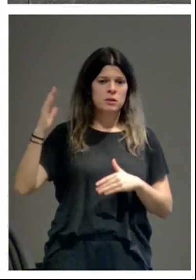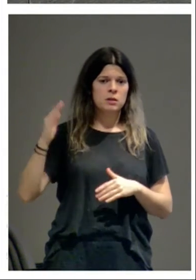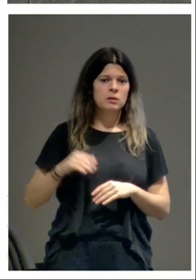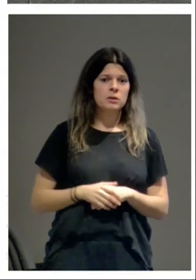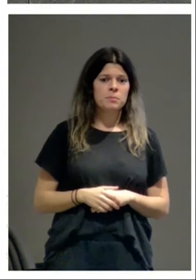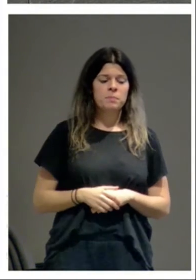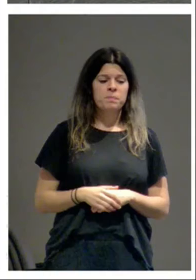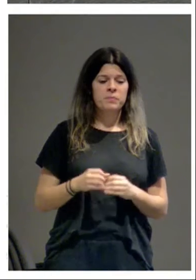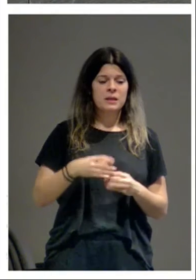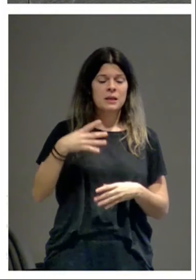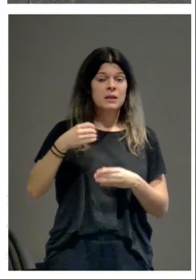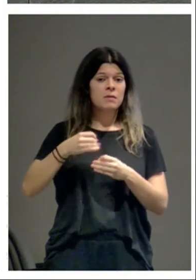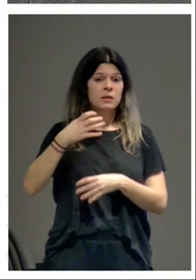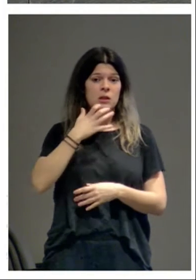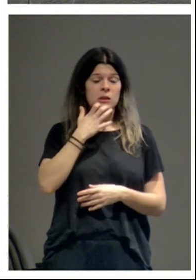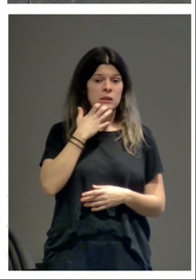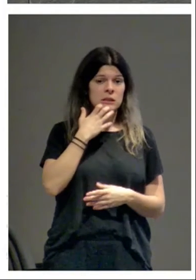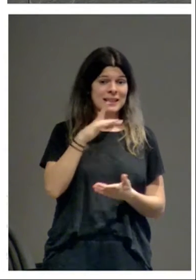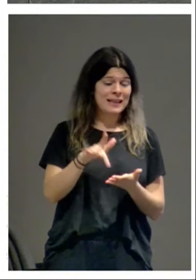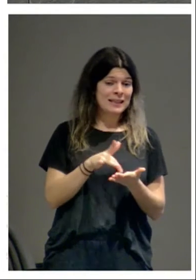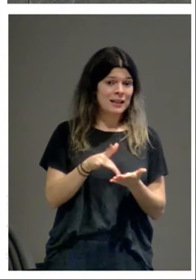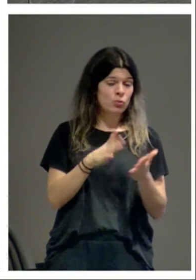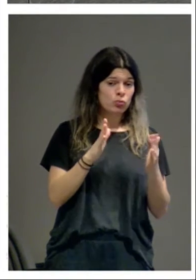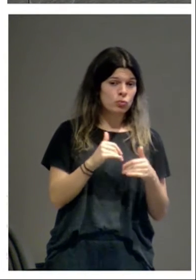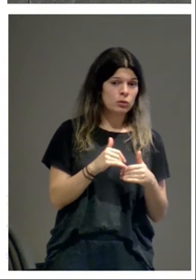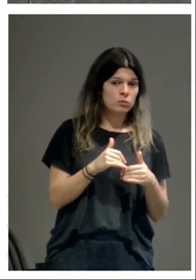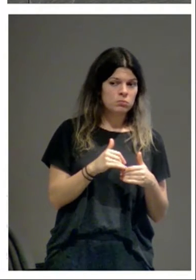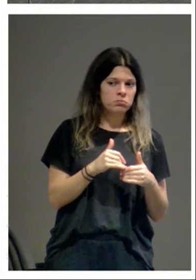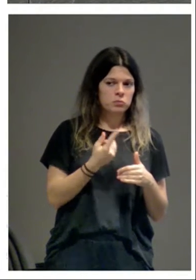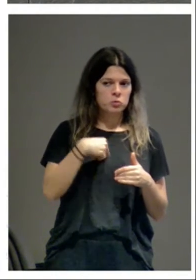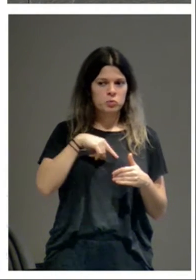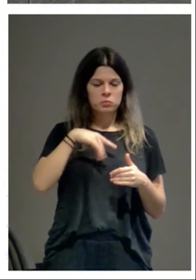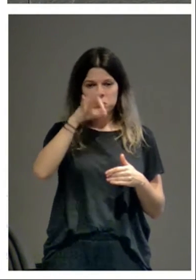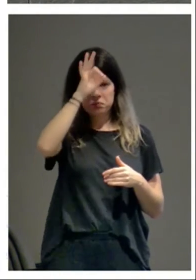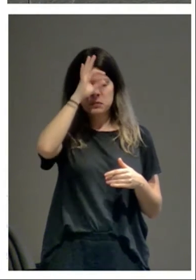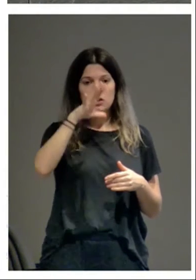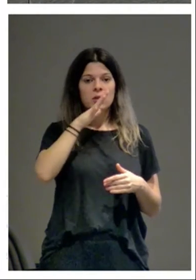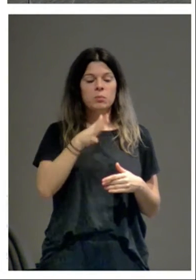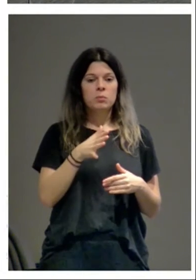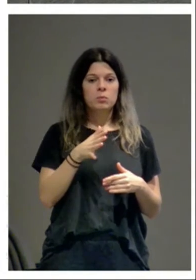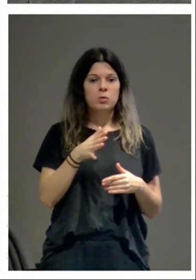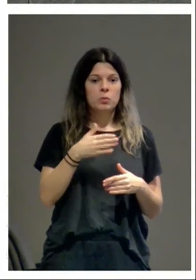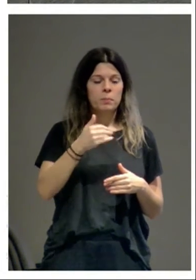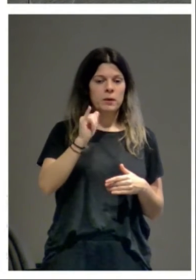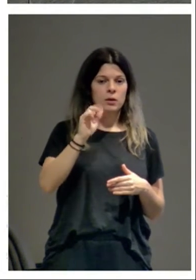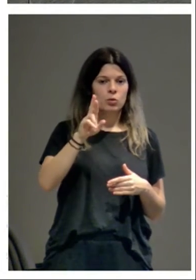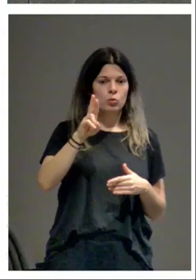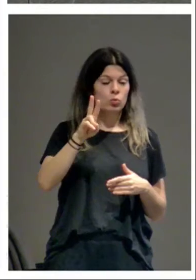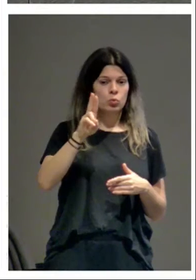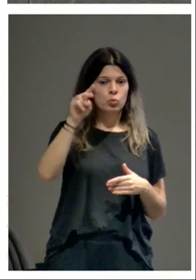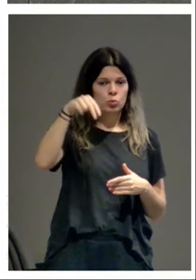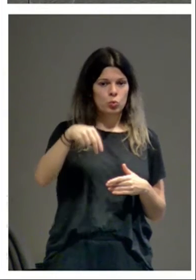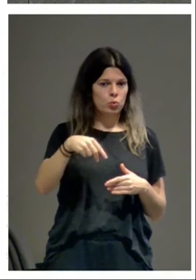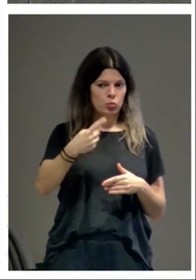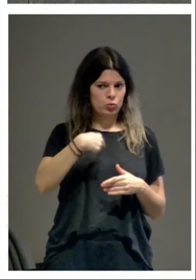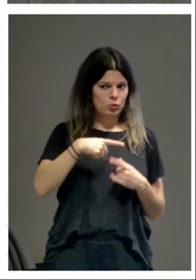Edificios que, si no estuviera el catálogo, no sabríamos que existían, porque no somos como biurrum, no nos pateamos todos o